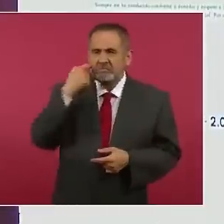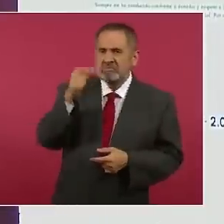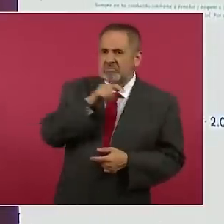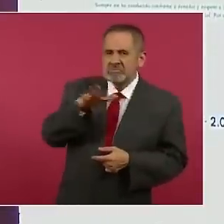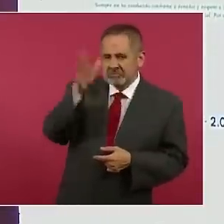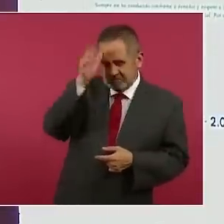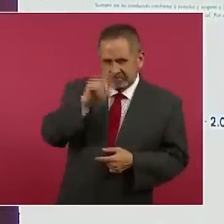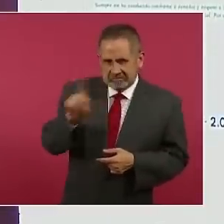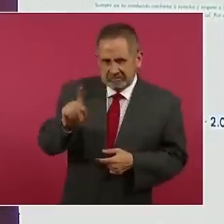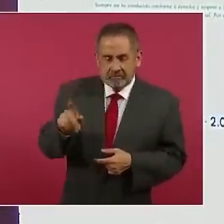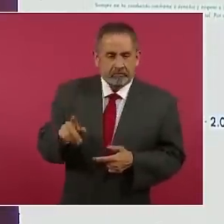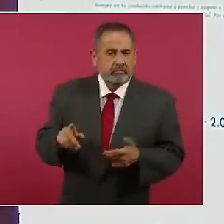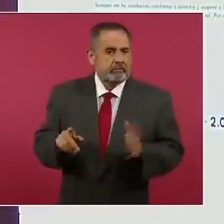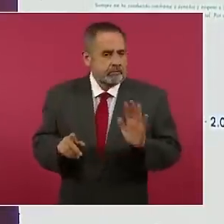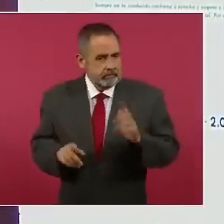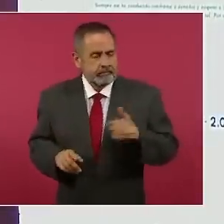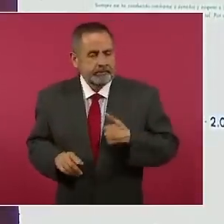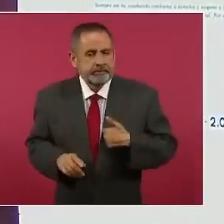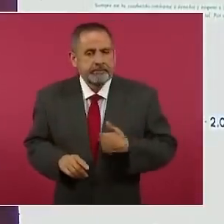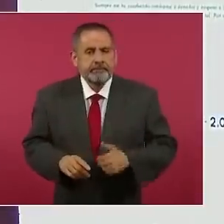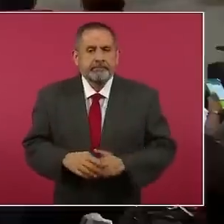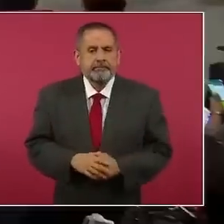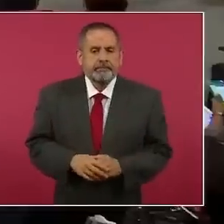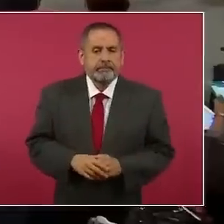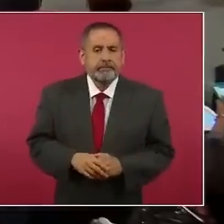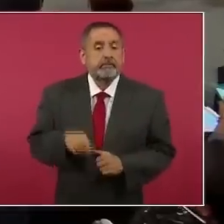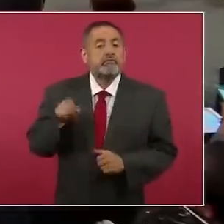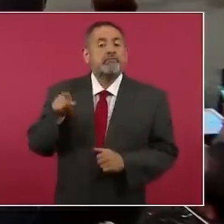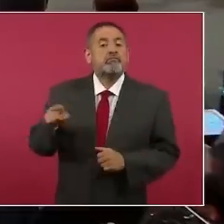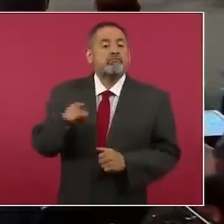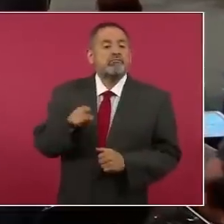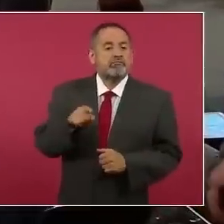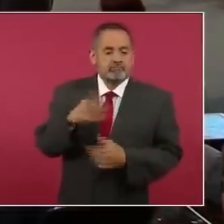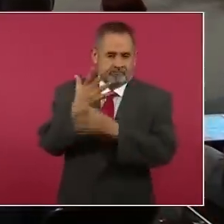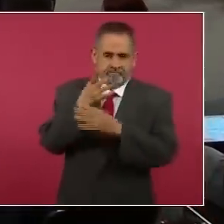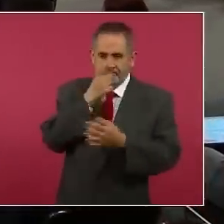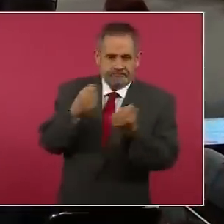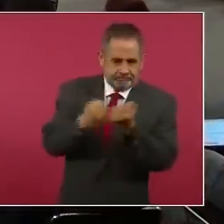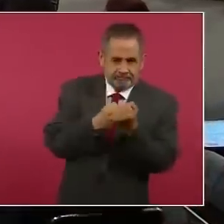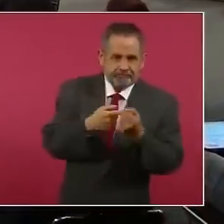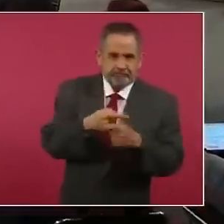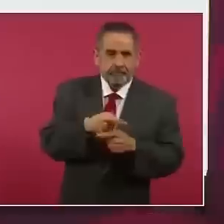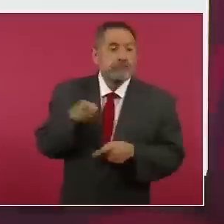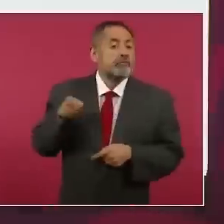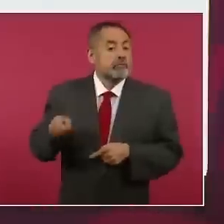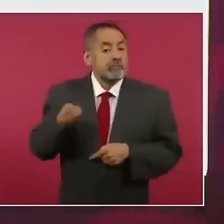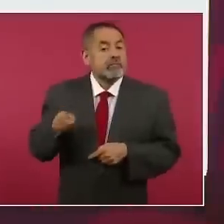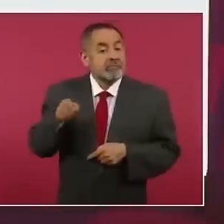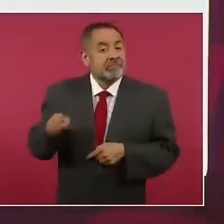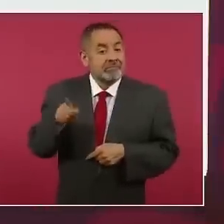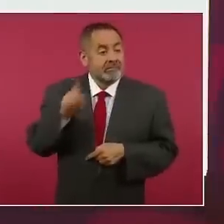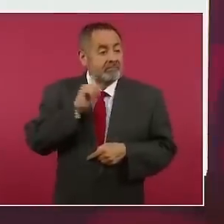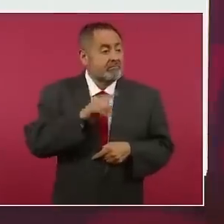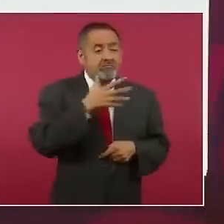Pero yo no dije que ella lo sostuvo, ella lo propuso